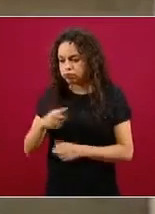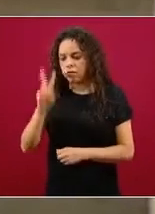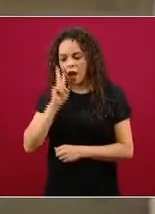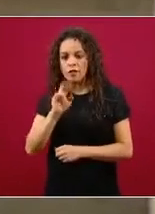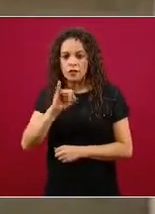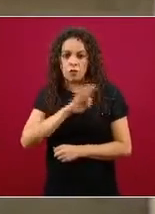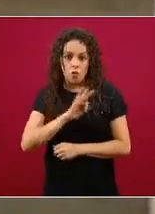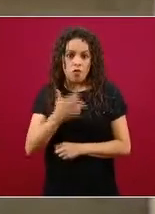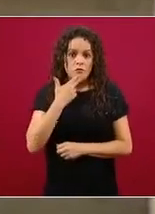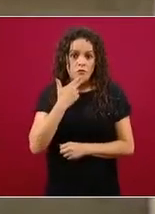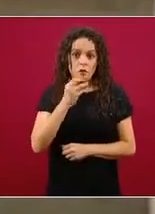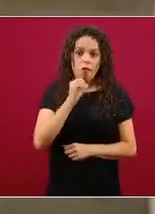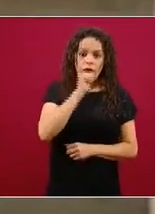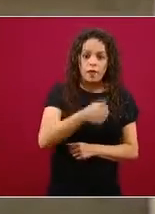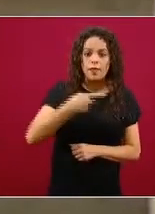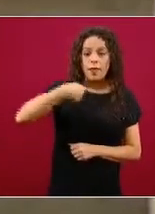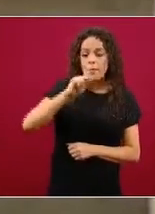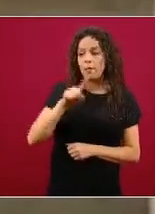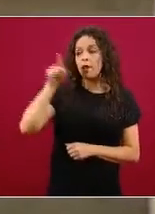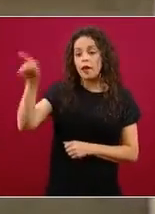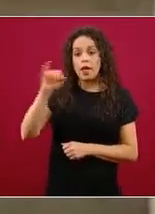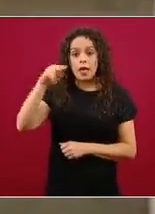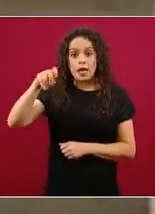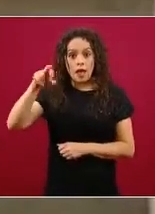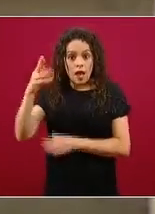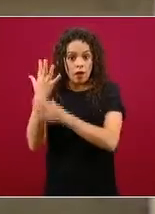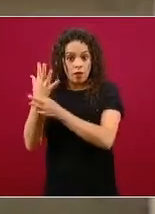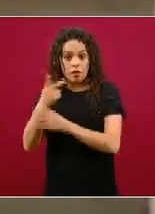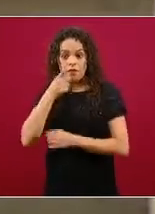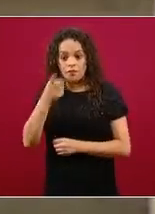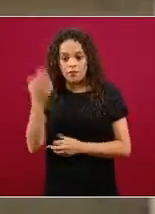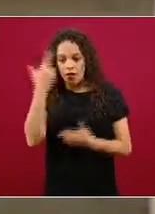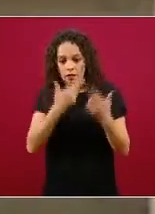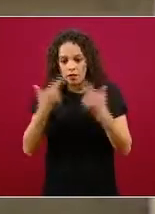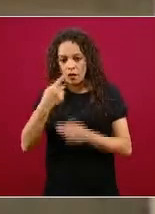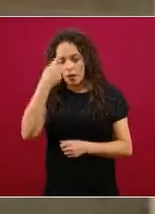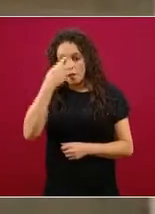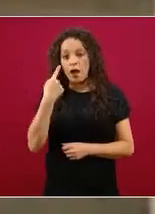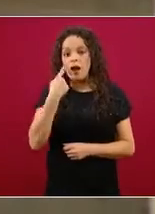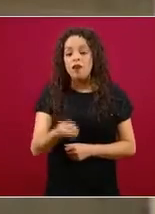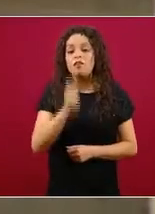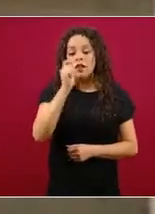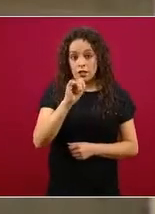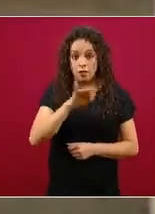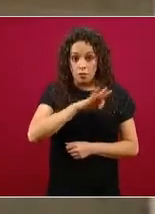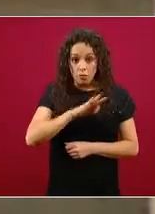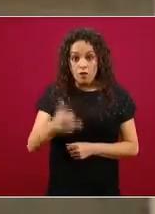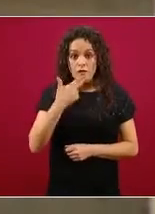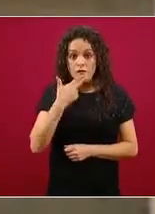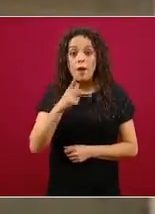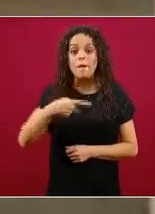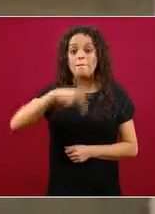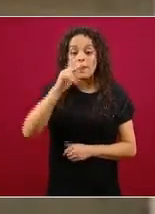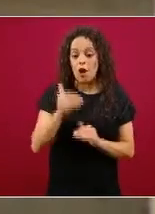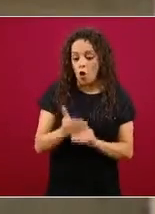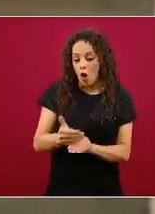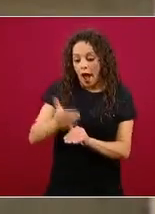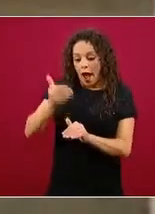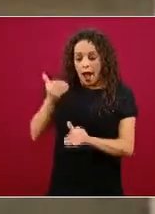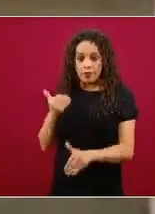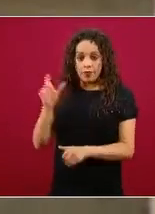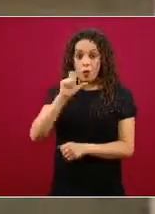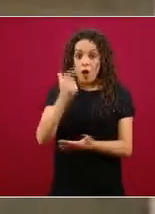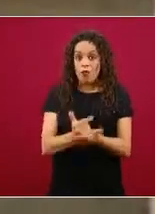puede generar reacciones y abrir la puerta a enfermedades oportunas. Entonces, quería saber cuál es la posición oficial del